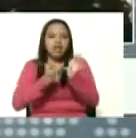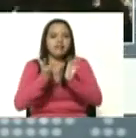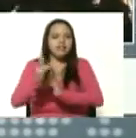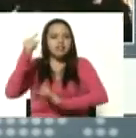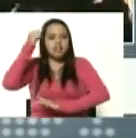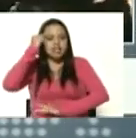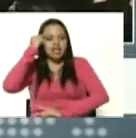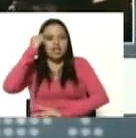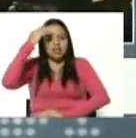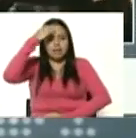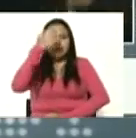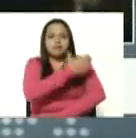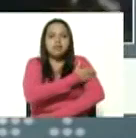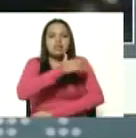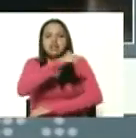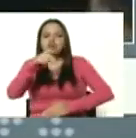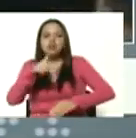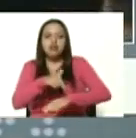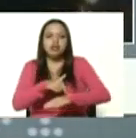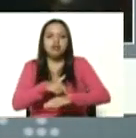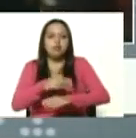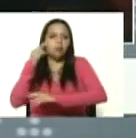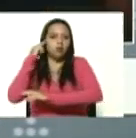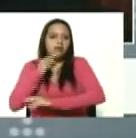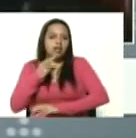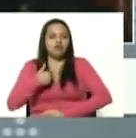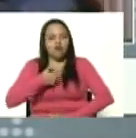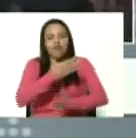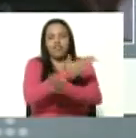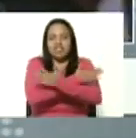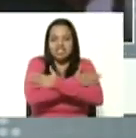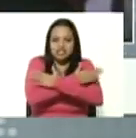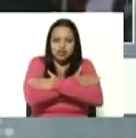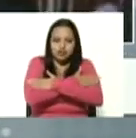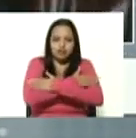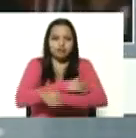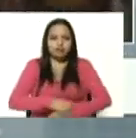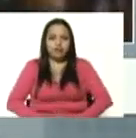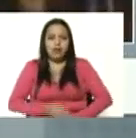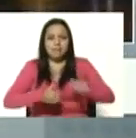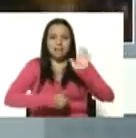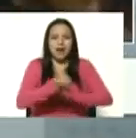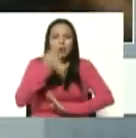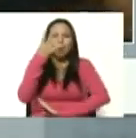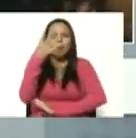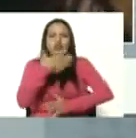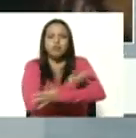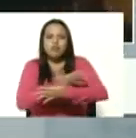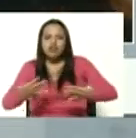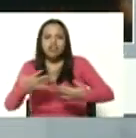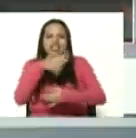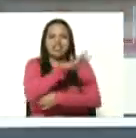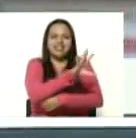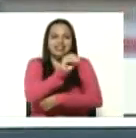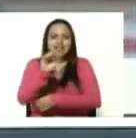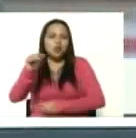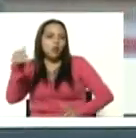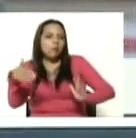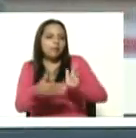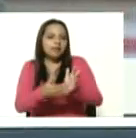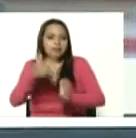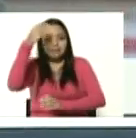milicia nacional bolivariana por eso felicito a los más de 4 millones 500 mil milicianos y